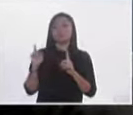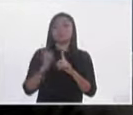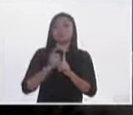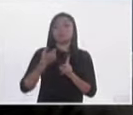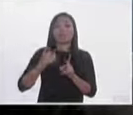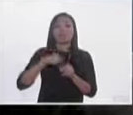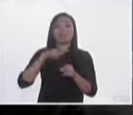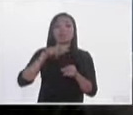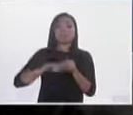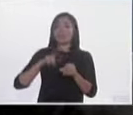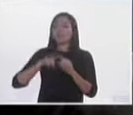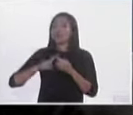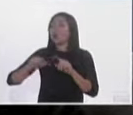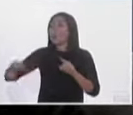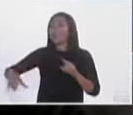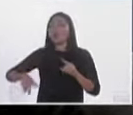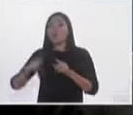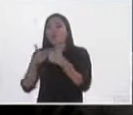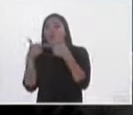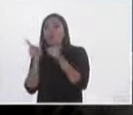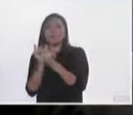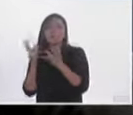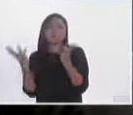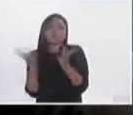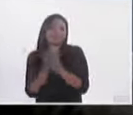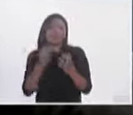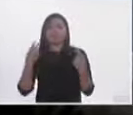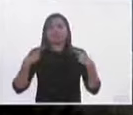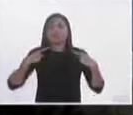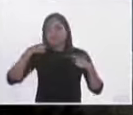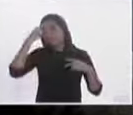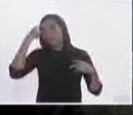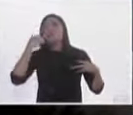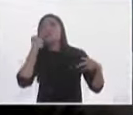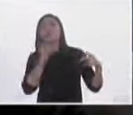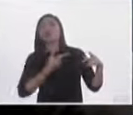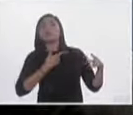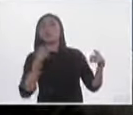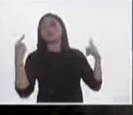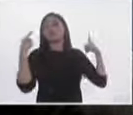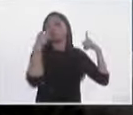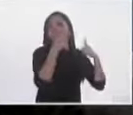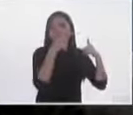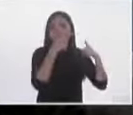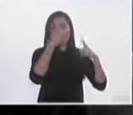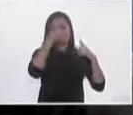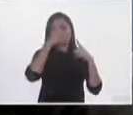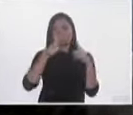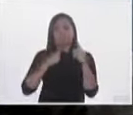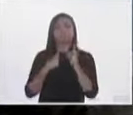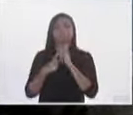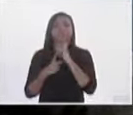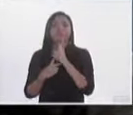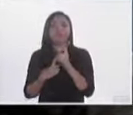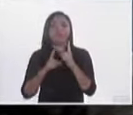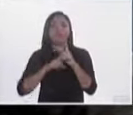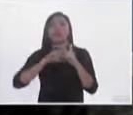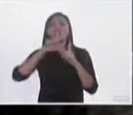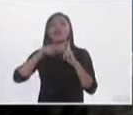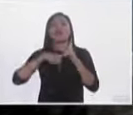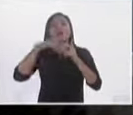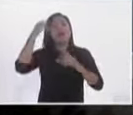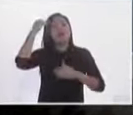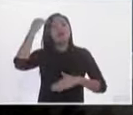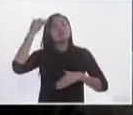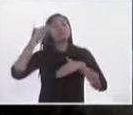grupos de presión o grupos de interés a la representación política. Un largo proceso llevó a la constitución de los partidos